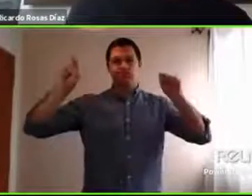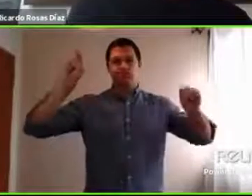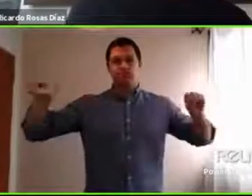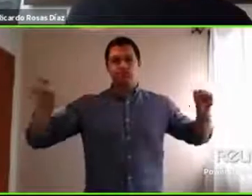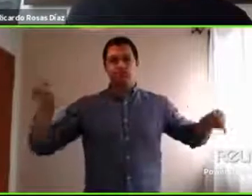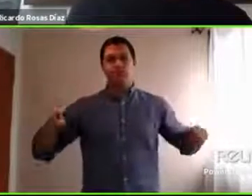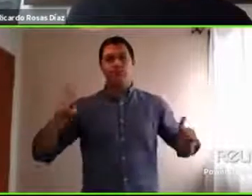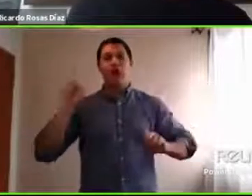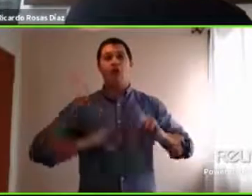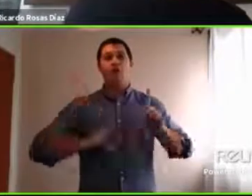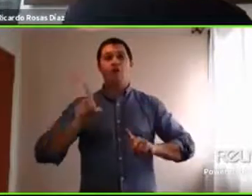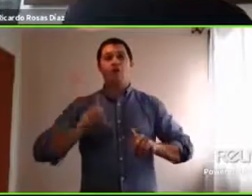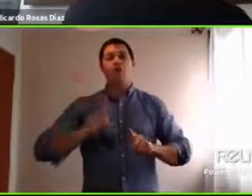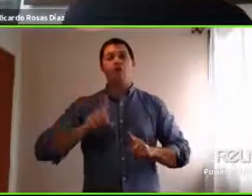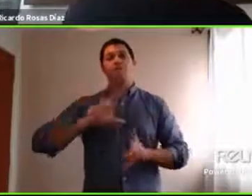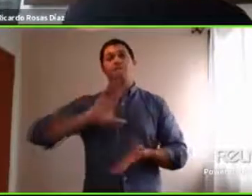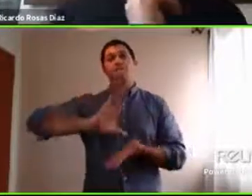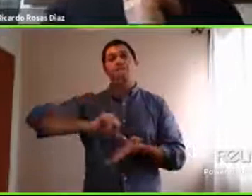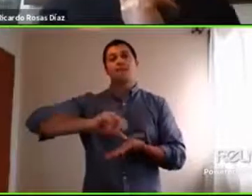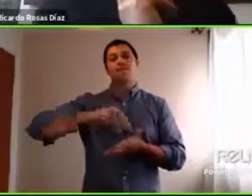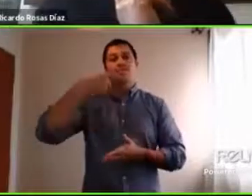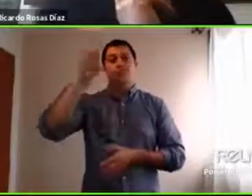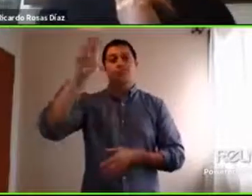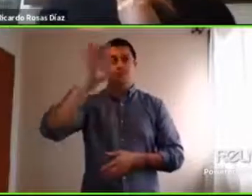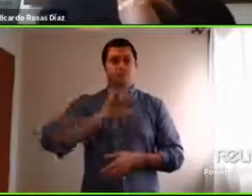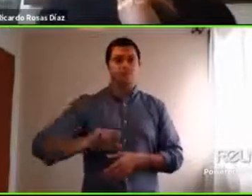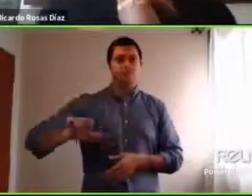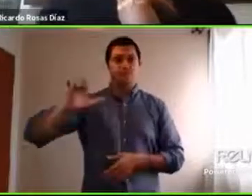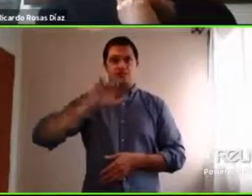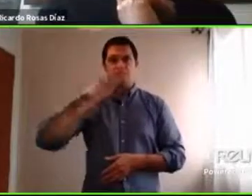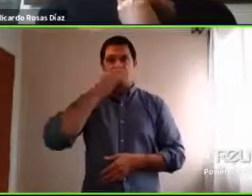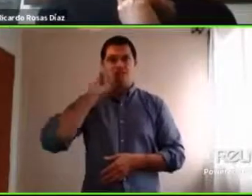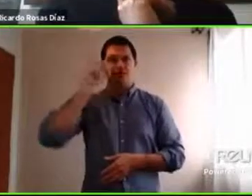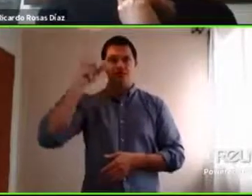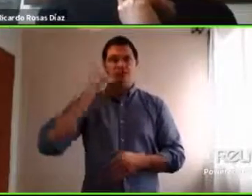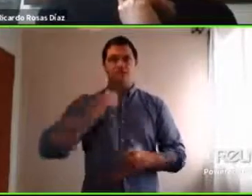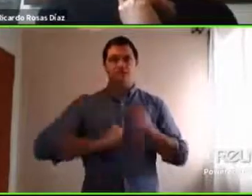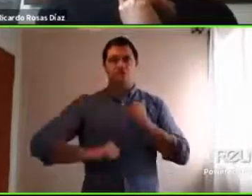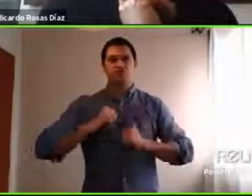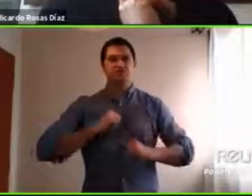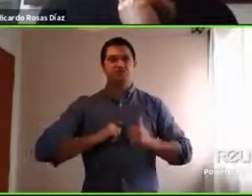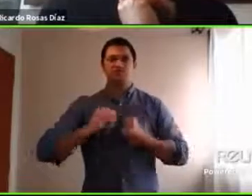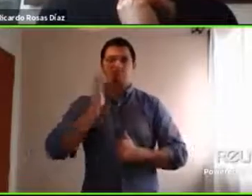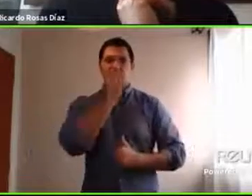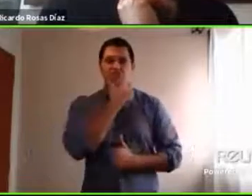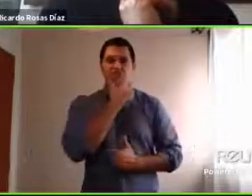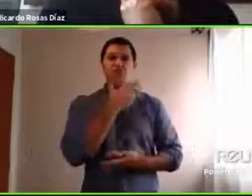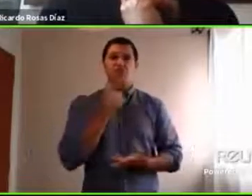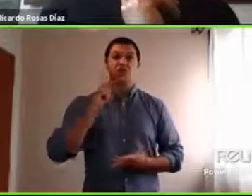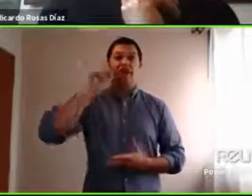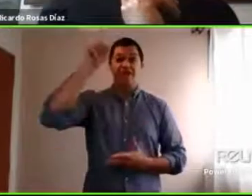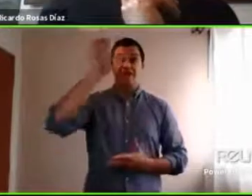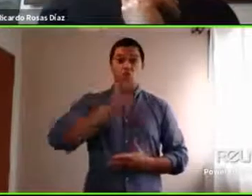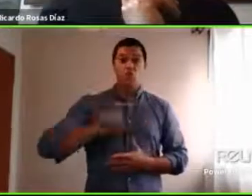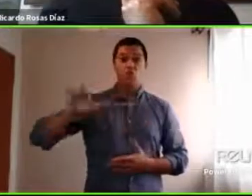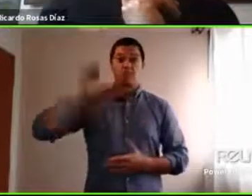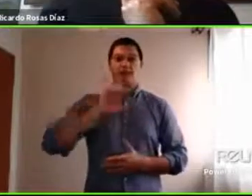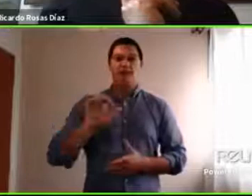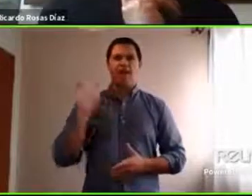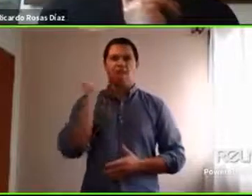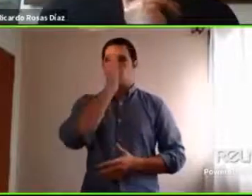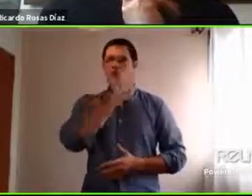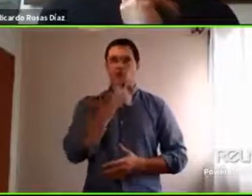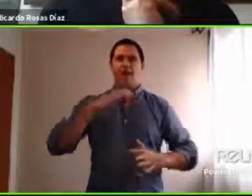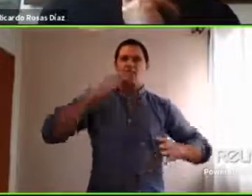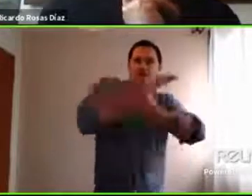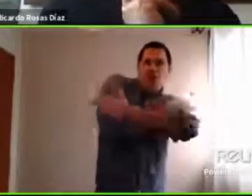anglosajones y ella me decía acá no lo sufren tanto porque nadie se toca estamos siempre hay mucha distancia